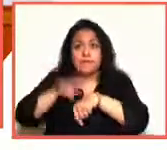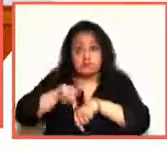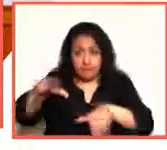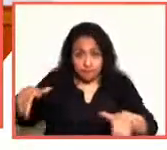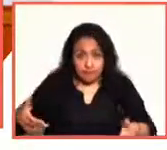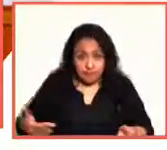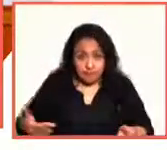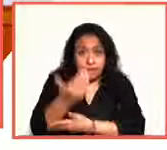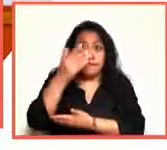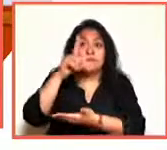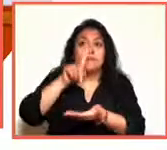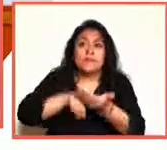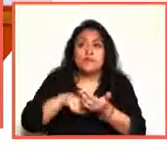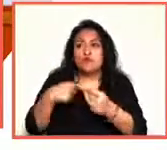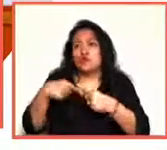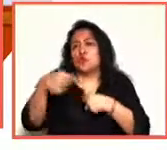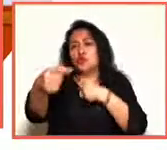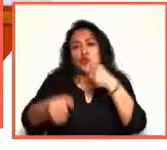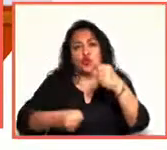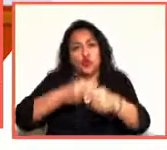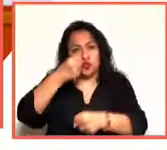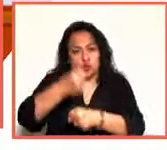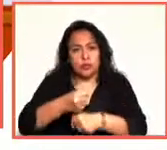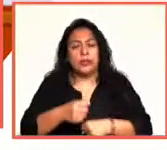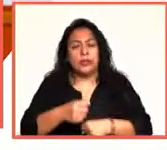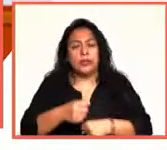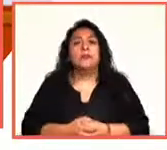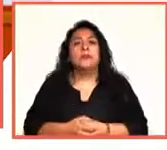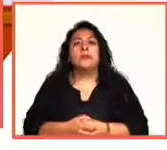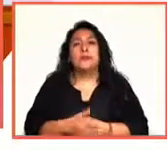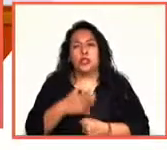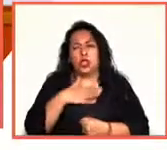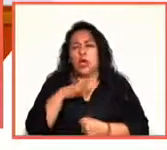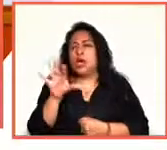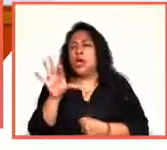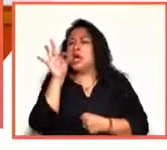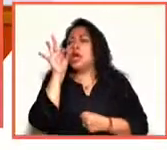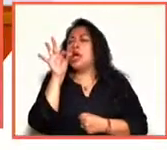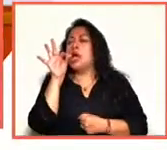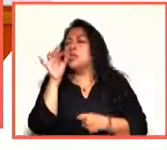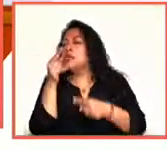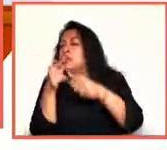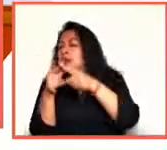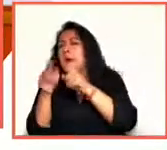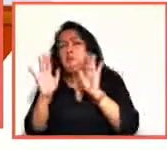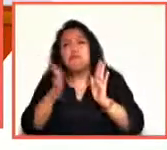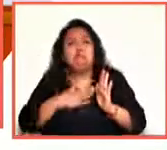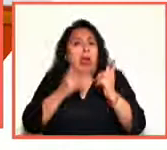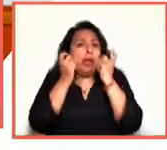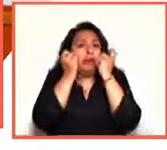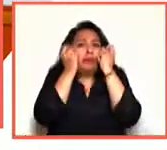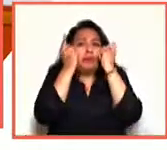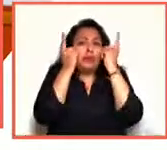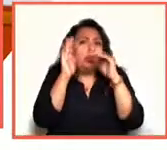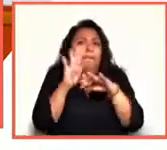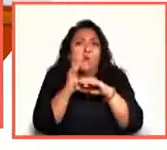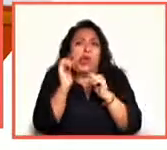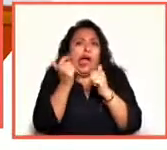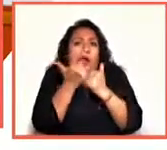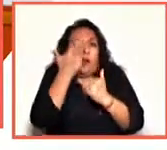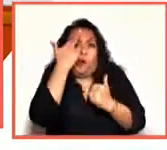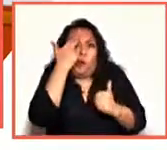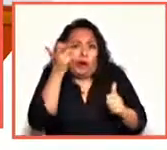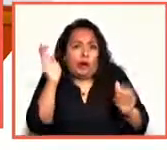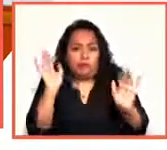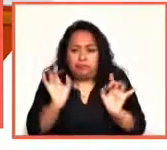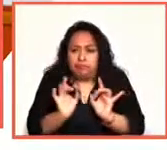a través de todo el año. El criterio para escoger es gente que admire. Gente que admire por alguna razón, que en algún momento haya sido,